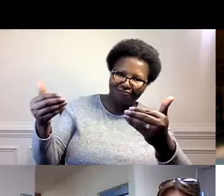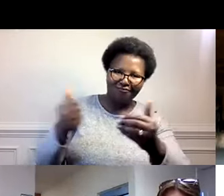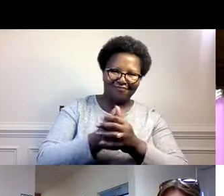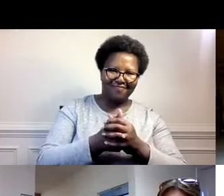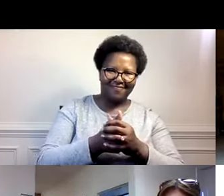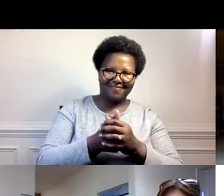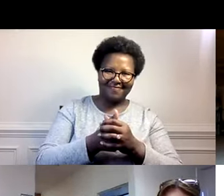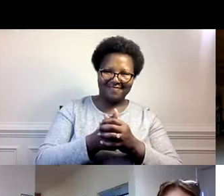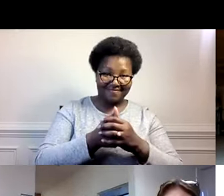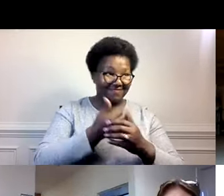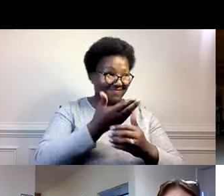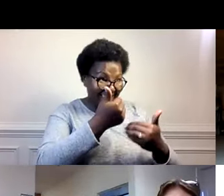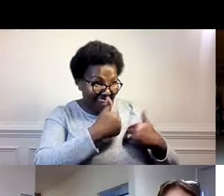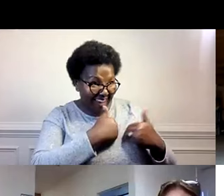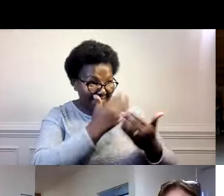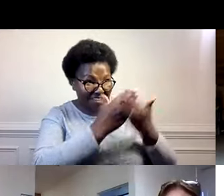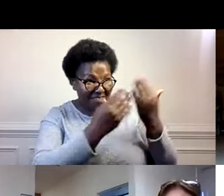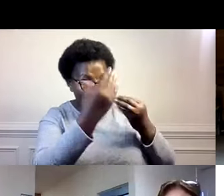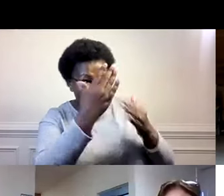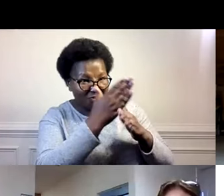dilo también. ¿Tienes algo a decir?